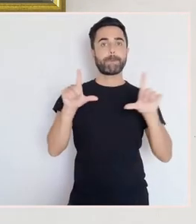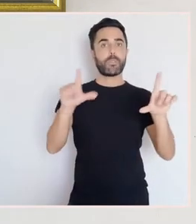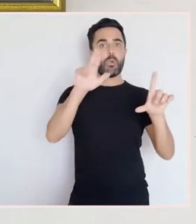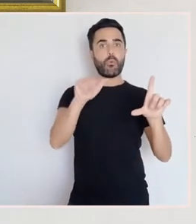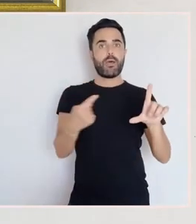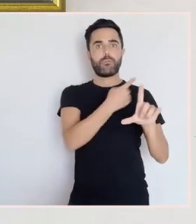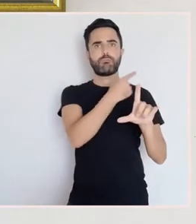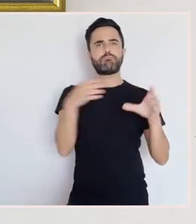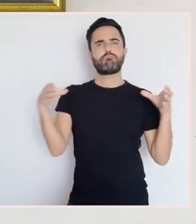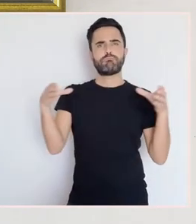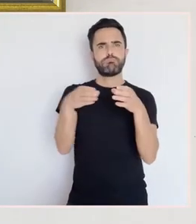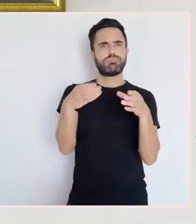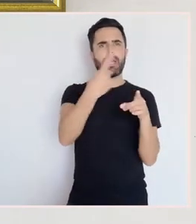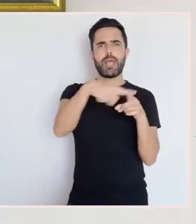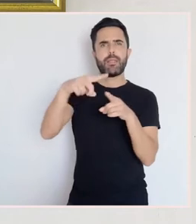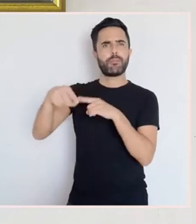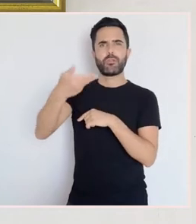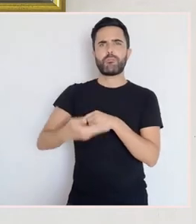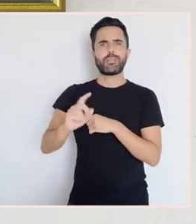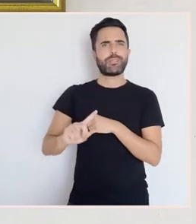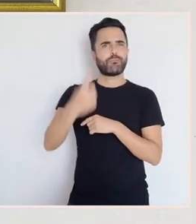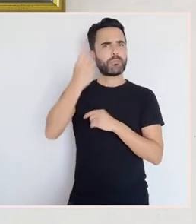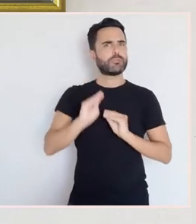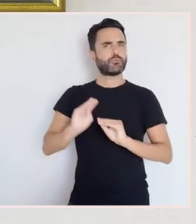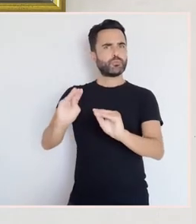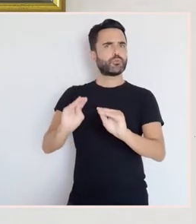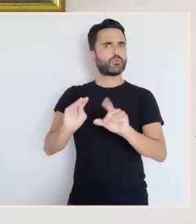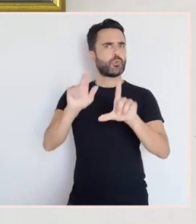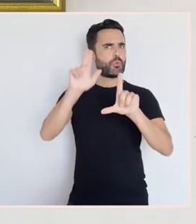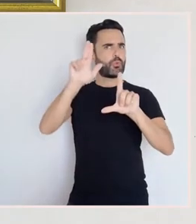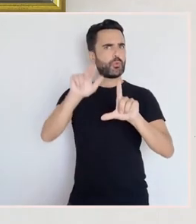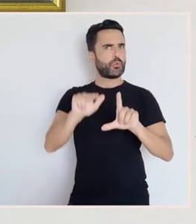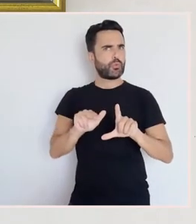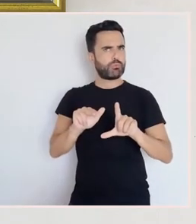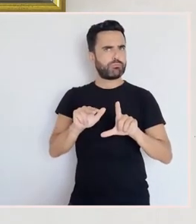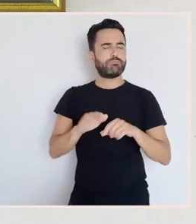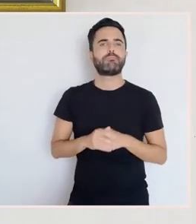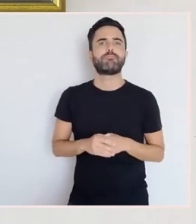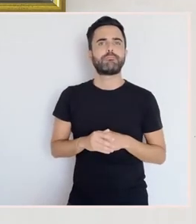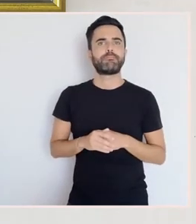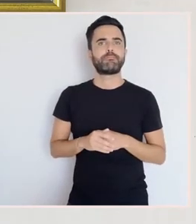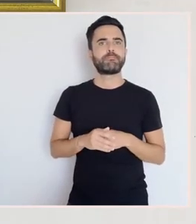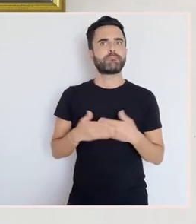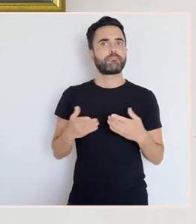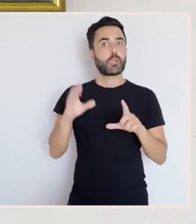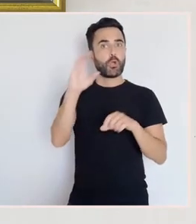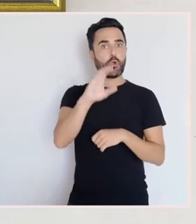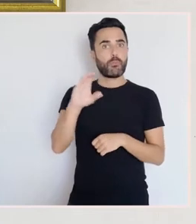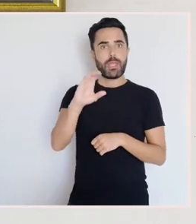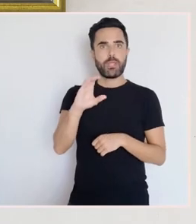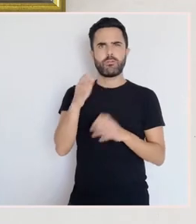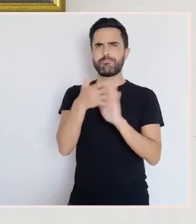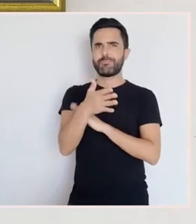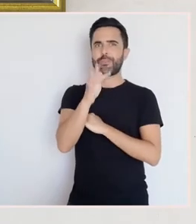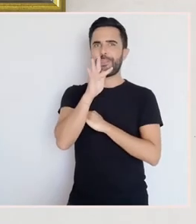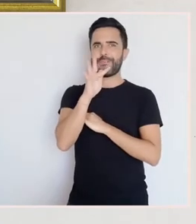concentrase moito dos elementos e das esencias que eleva a pintura. Manuel Colmeiro, non o dixen, el